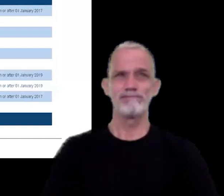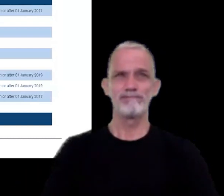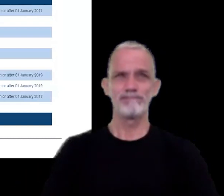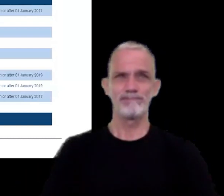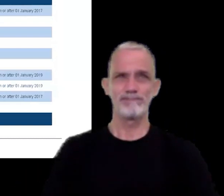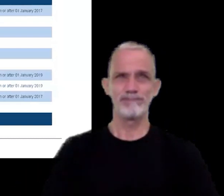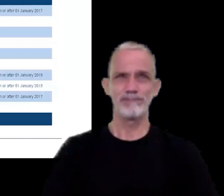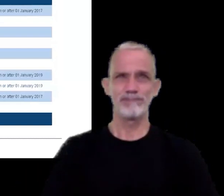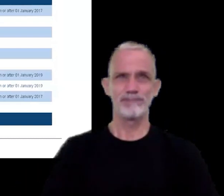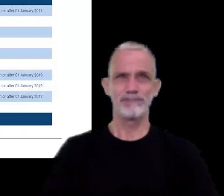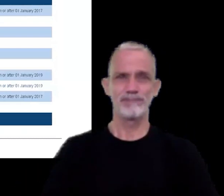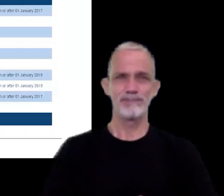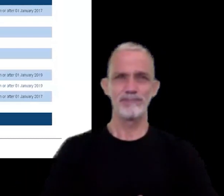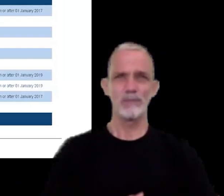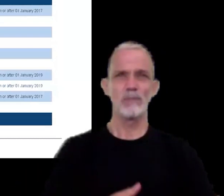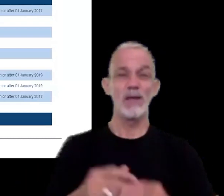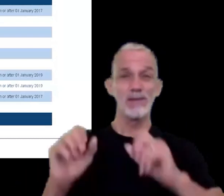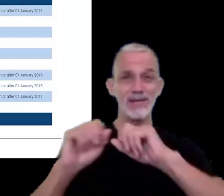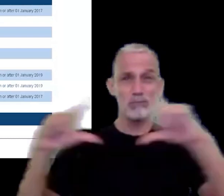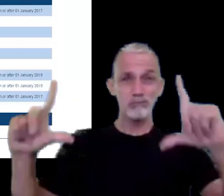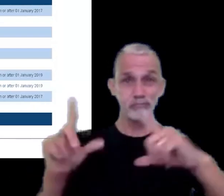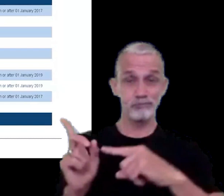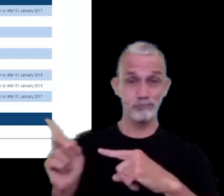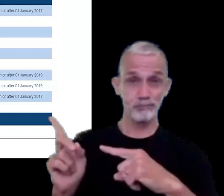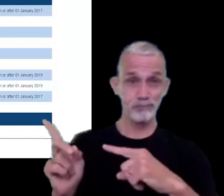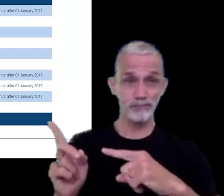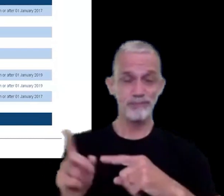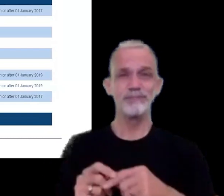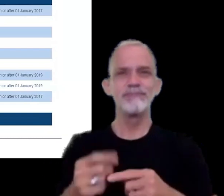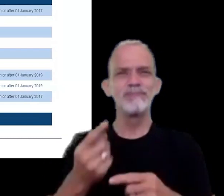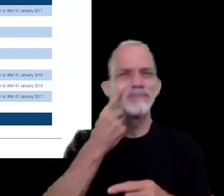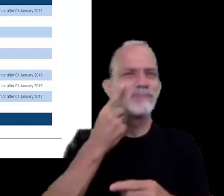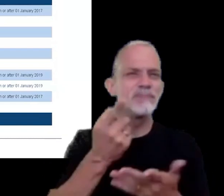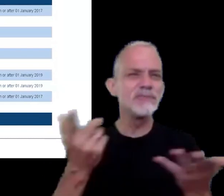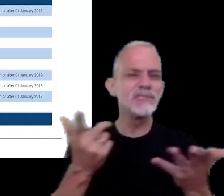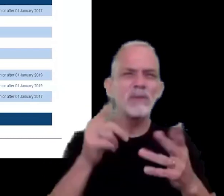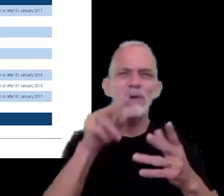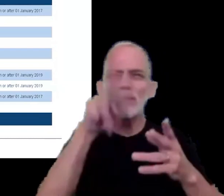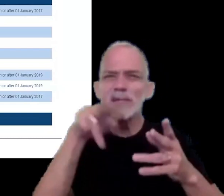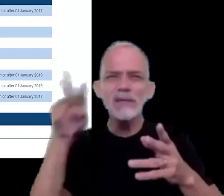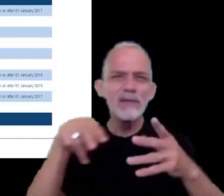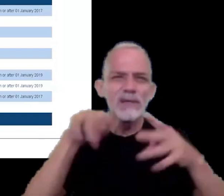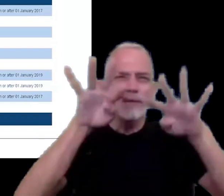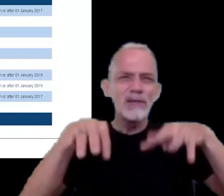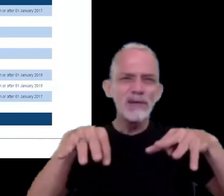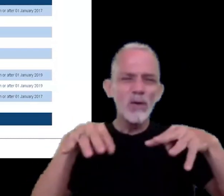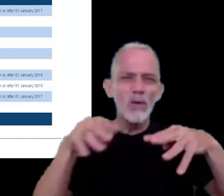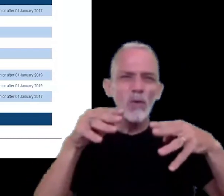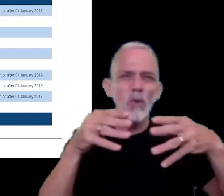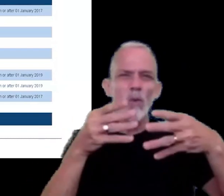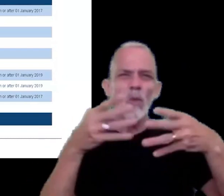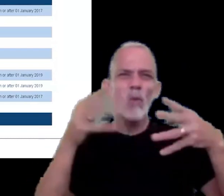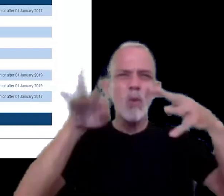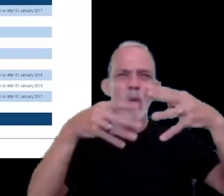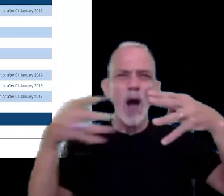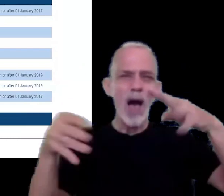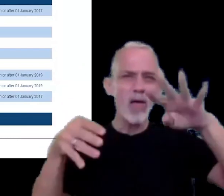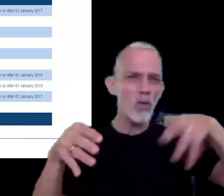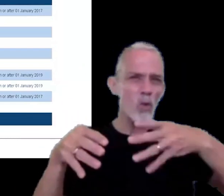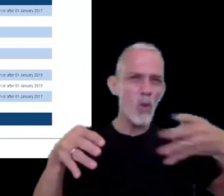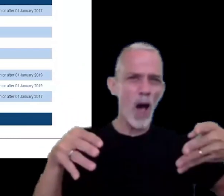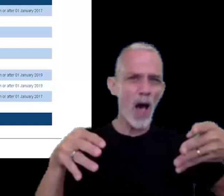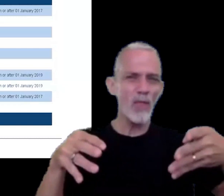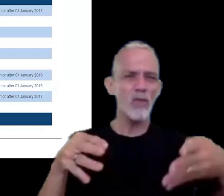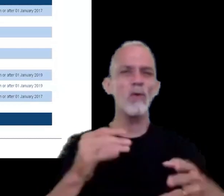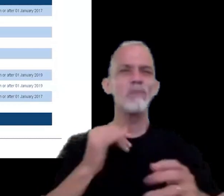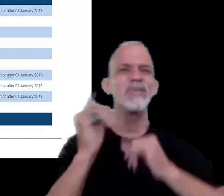en la filmina a continuación lo que podemos observar es esto es fuente de